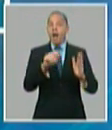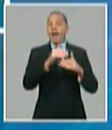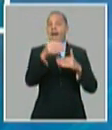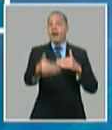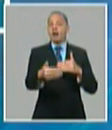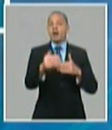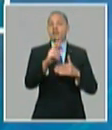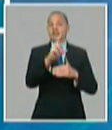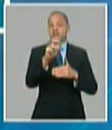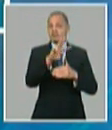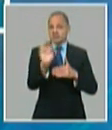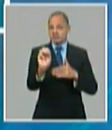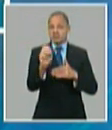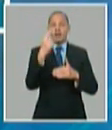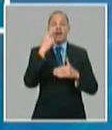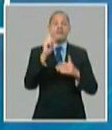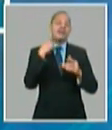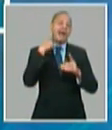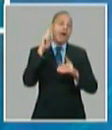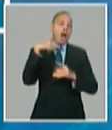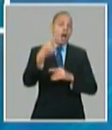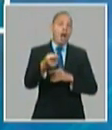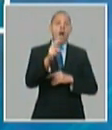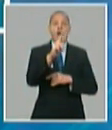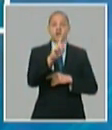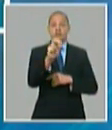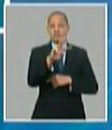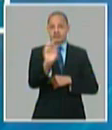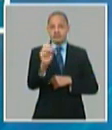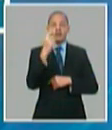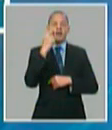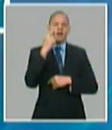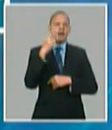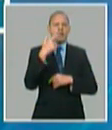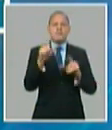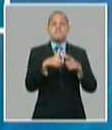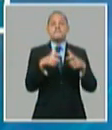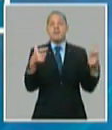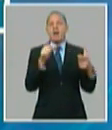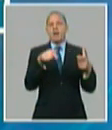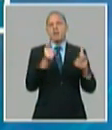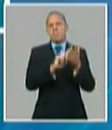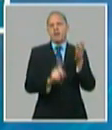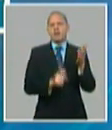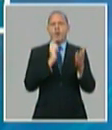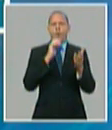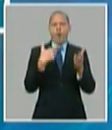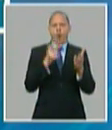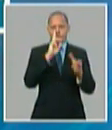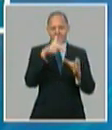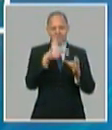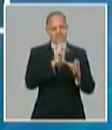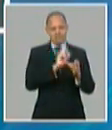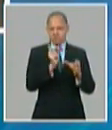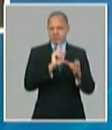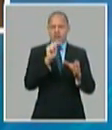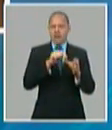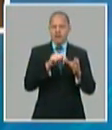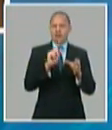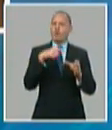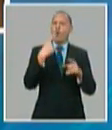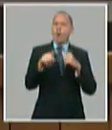estamos proyectando que en el 2030 el 25% de la matriz energética como mínimo se genere con fuentes renovables de energía